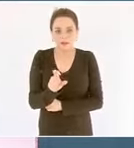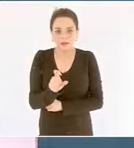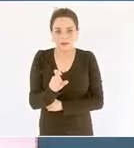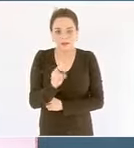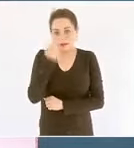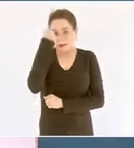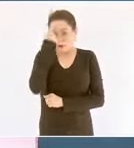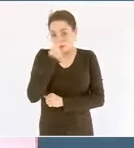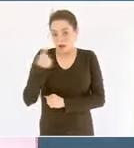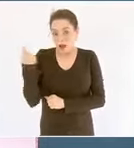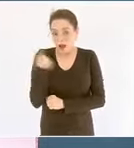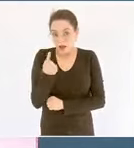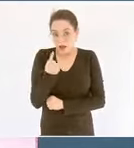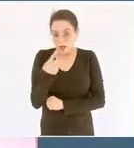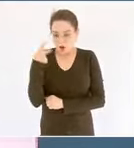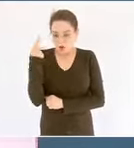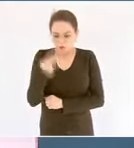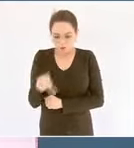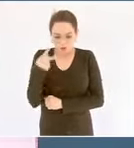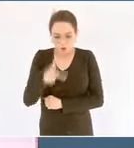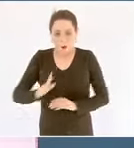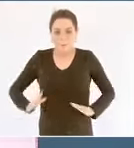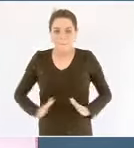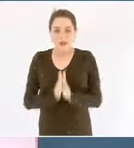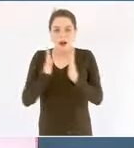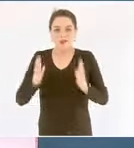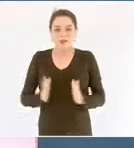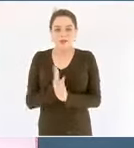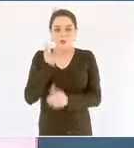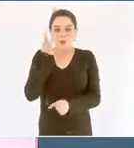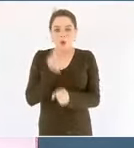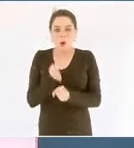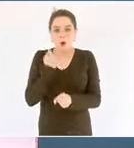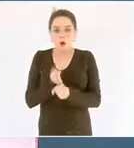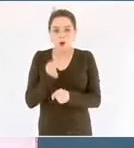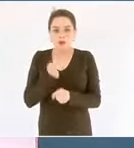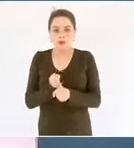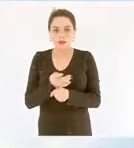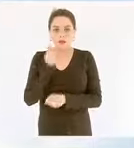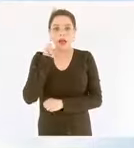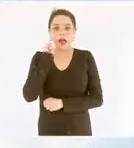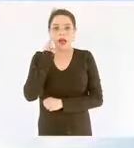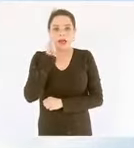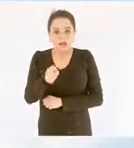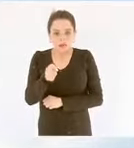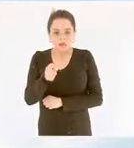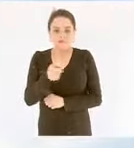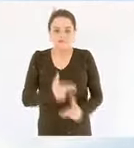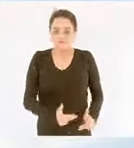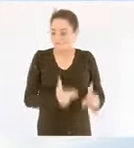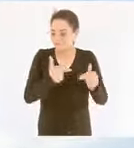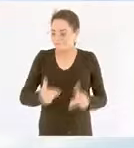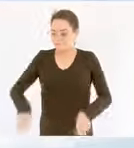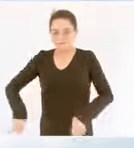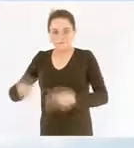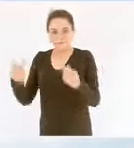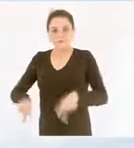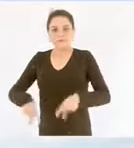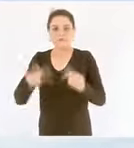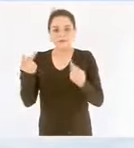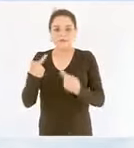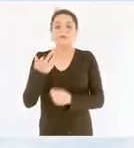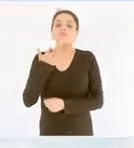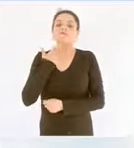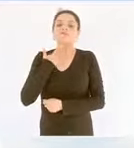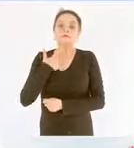participación actual en el mercado de las gasolinas el diésel